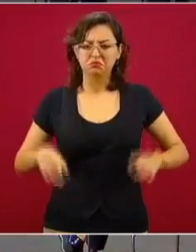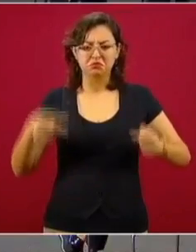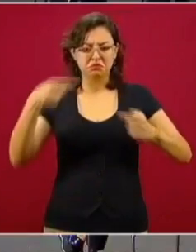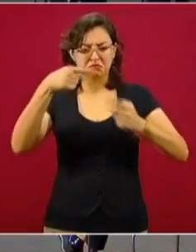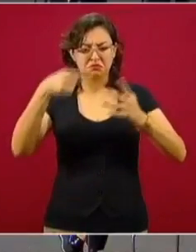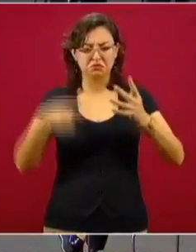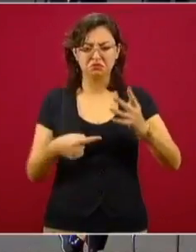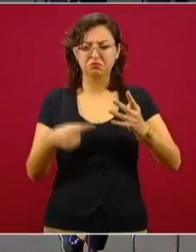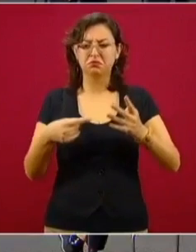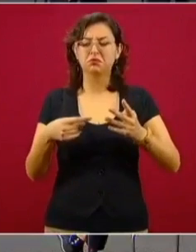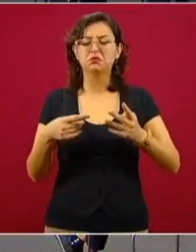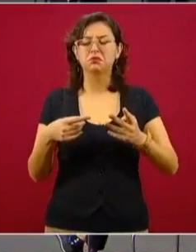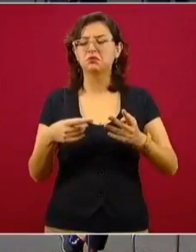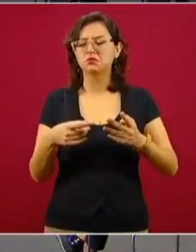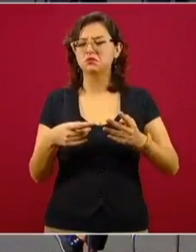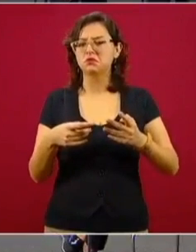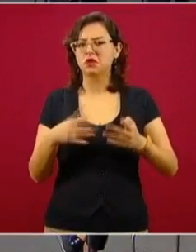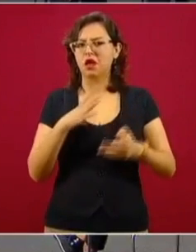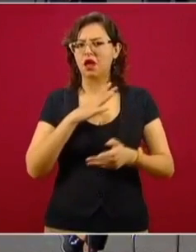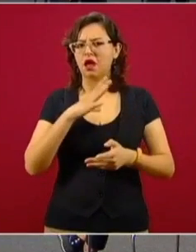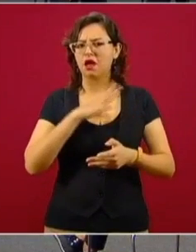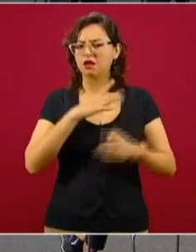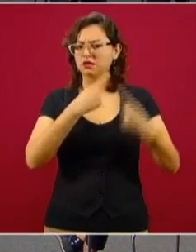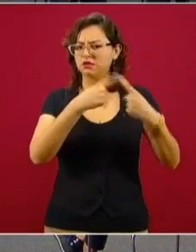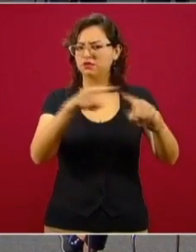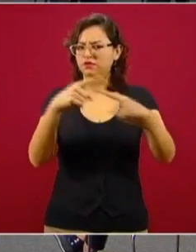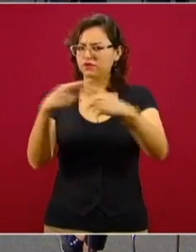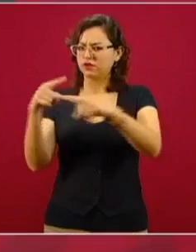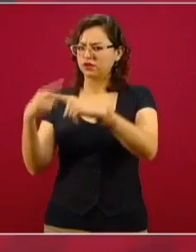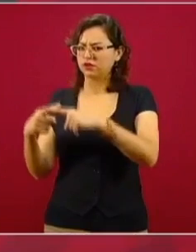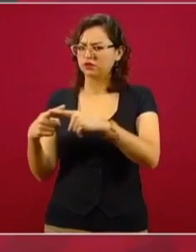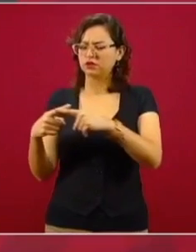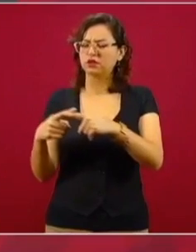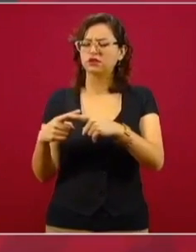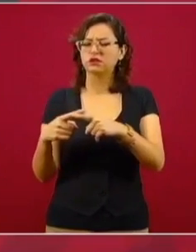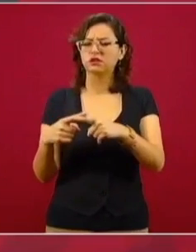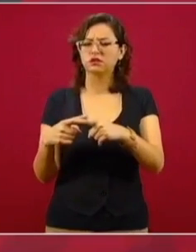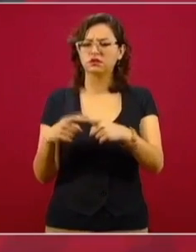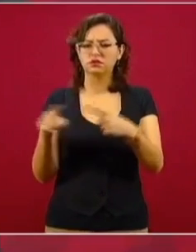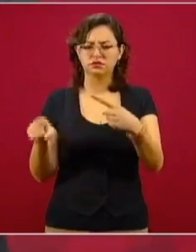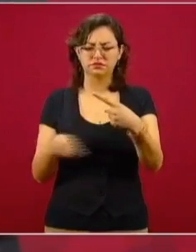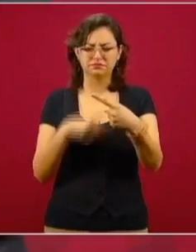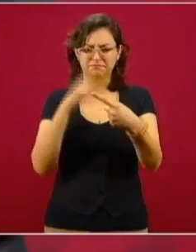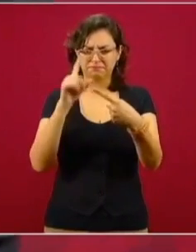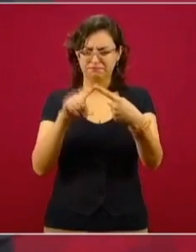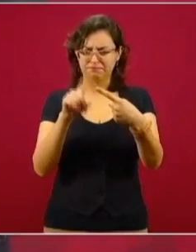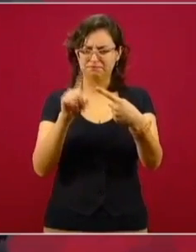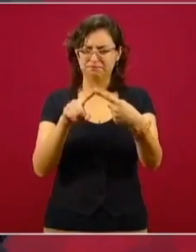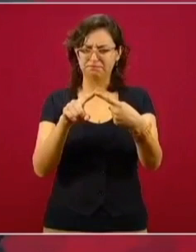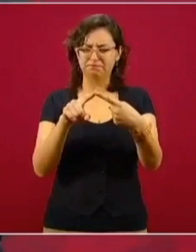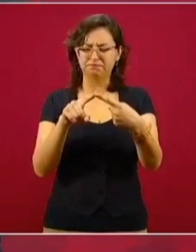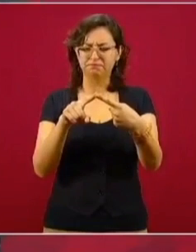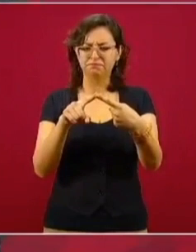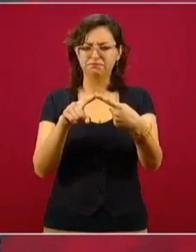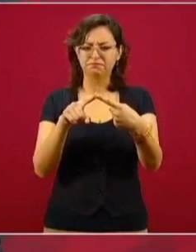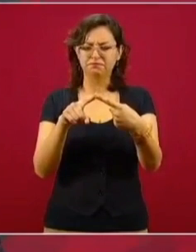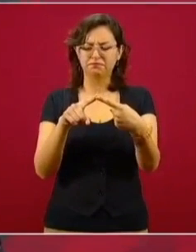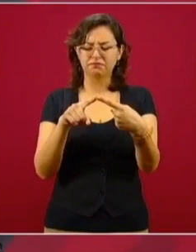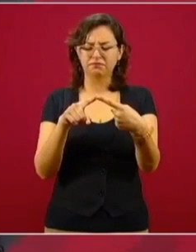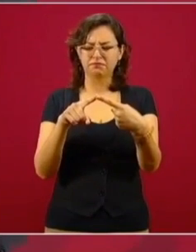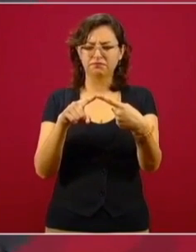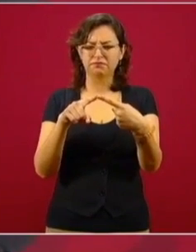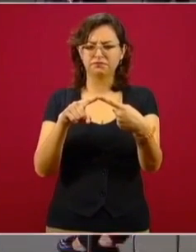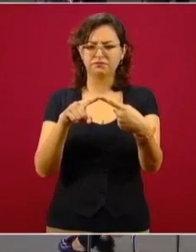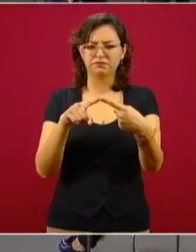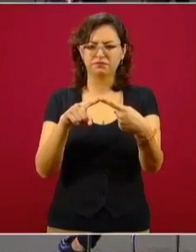Lo primero es que se está fortaleciendo